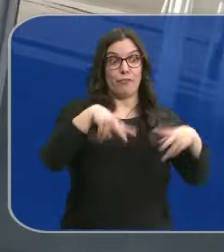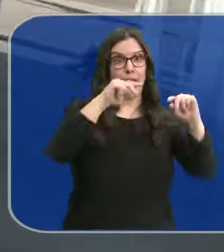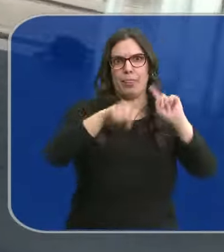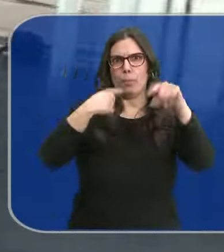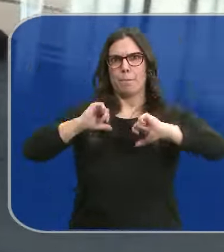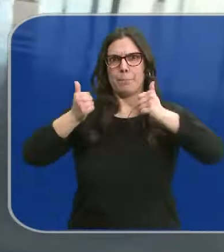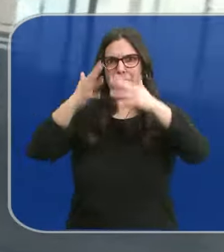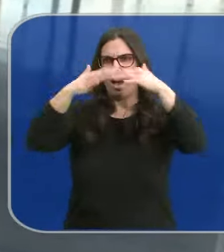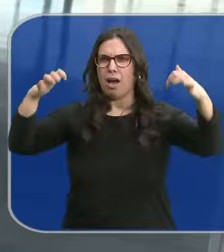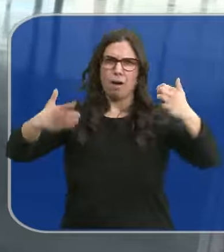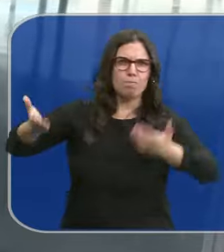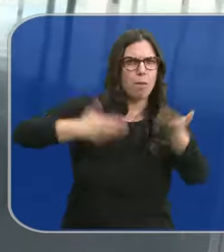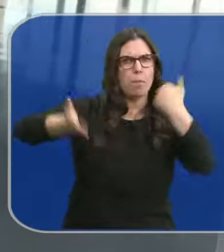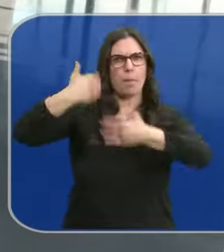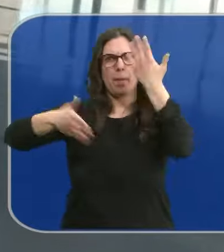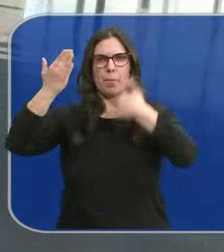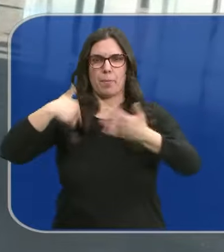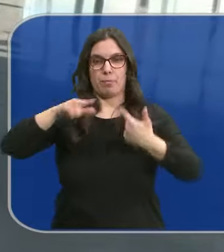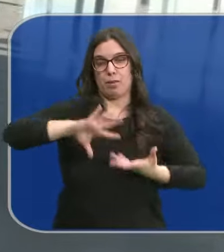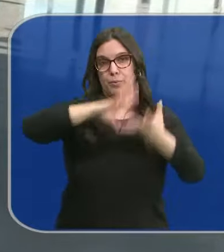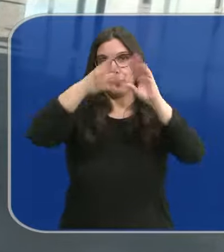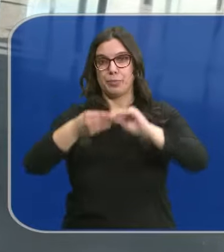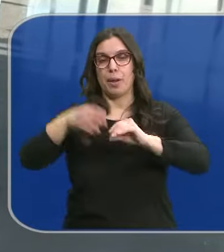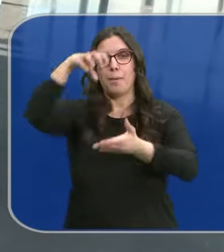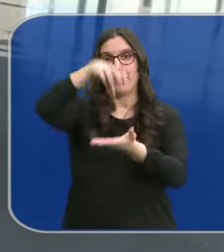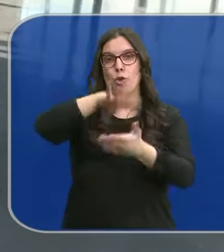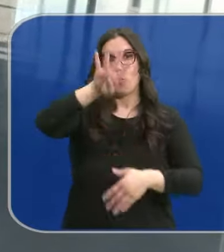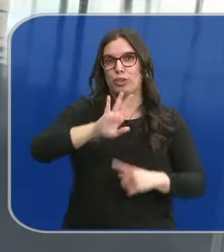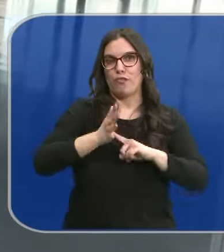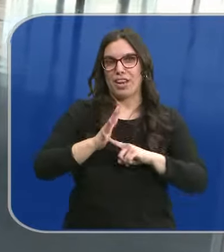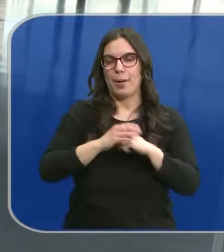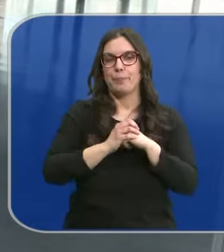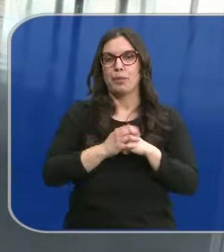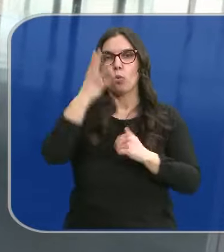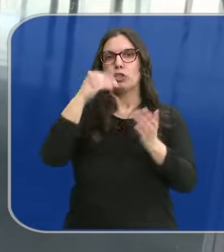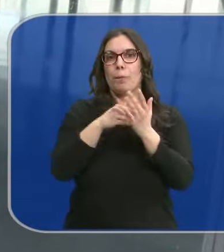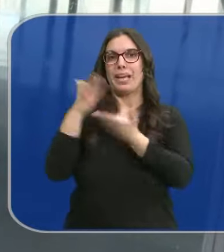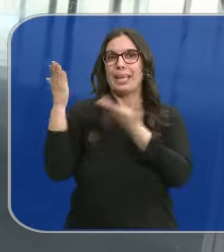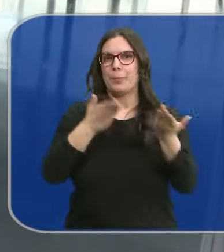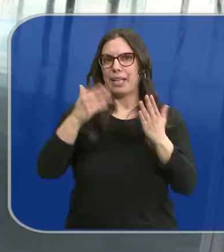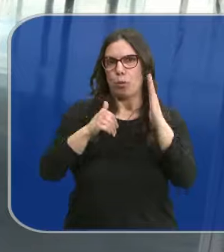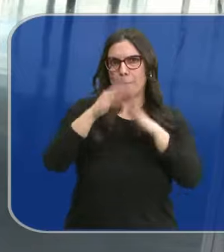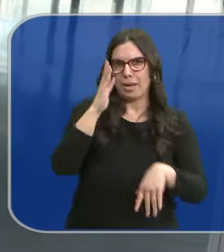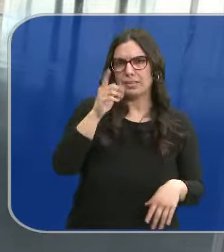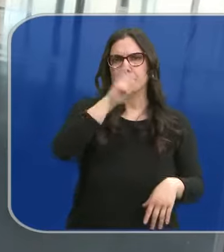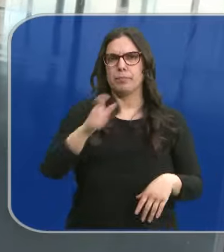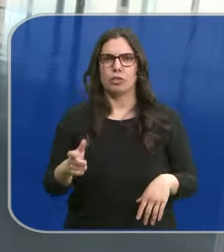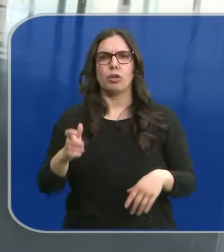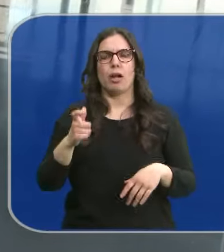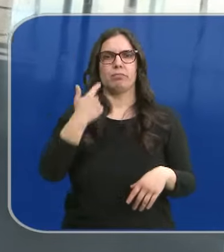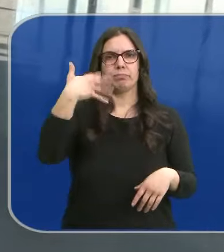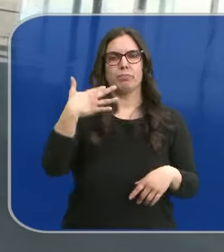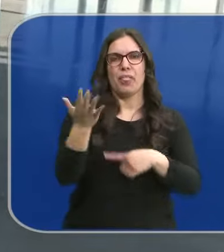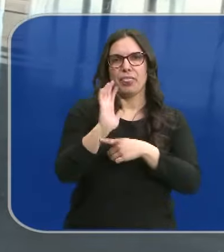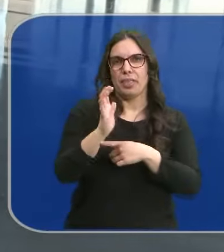recoger ese auditorio en el que se convirtió el pabellón 4 de la feria. Más de 4.000 invitados pasaron por aquí y múltiples personalidades del